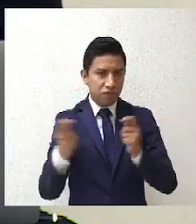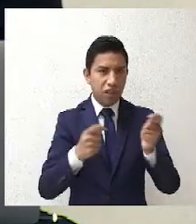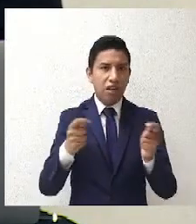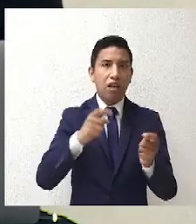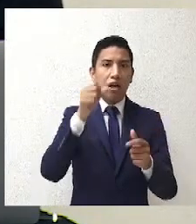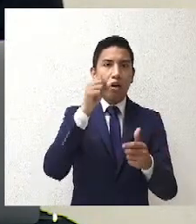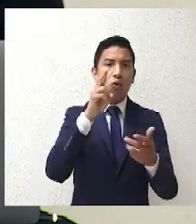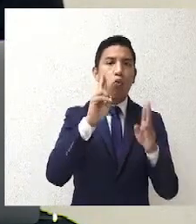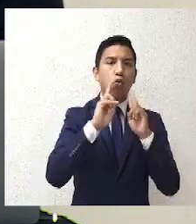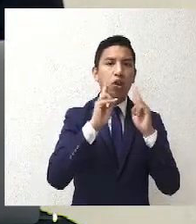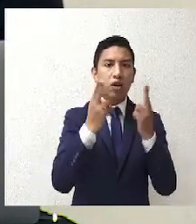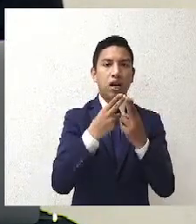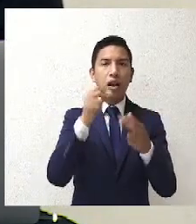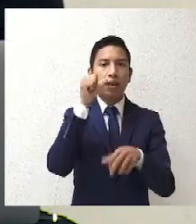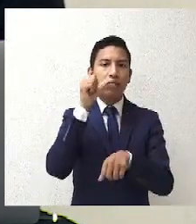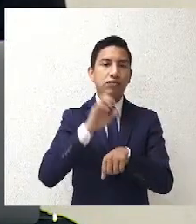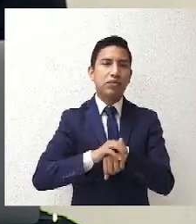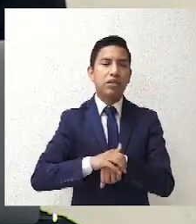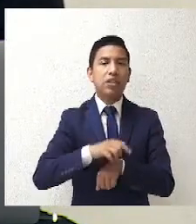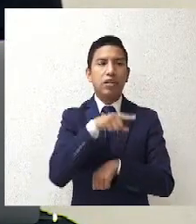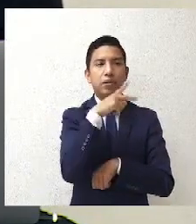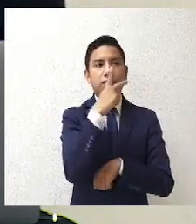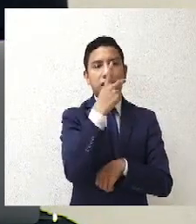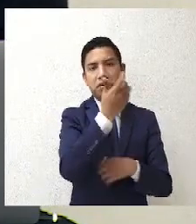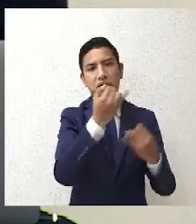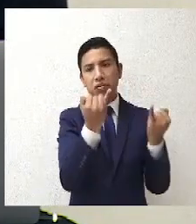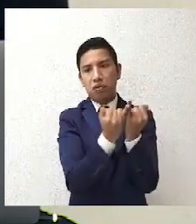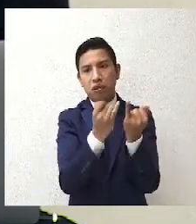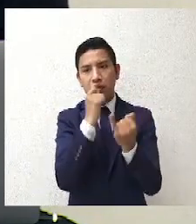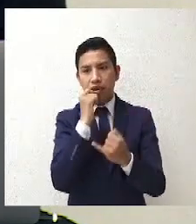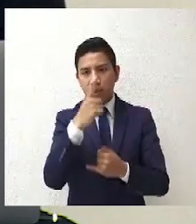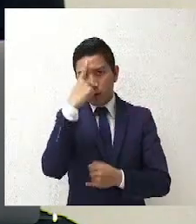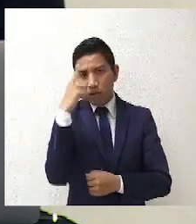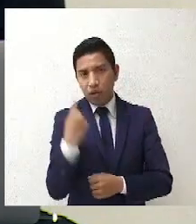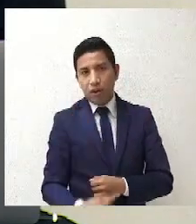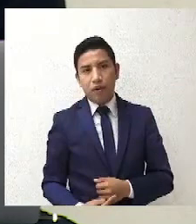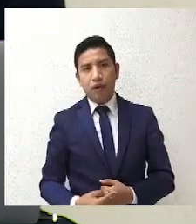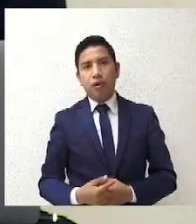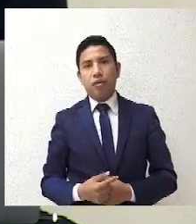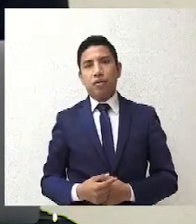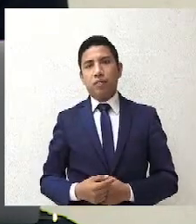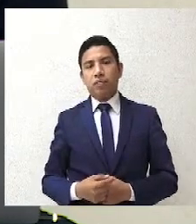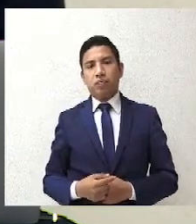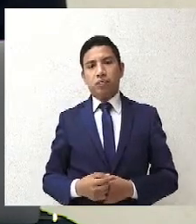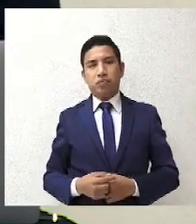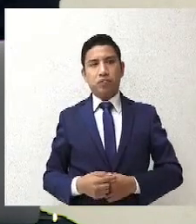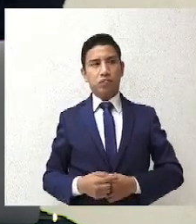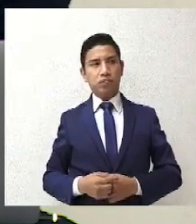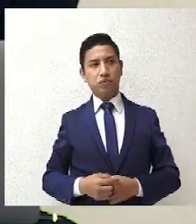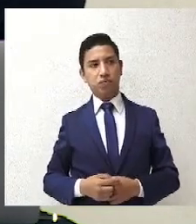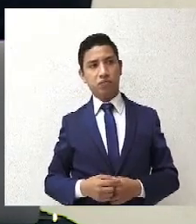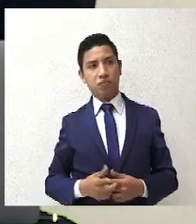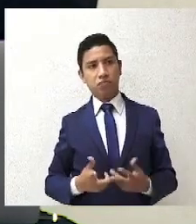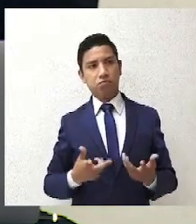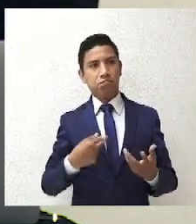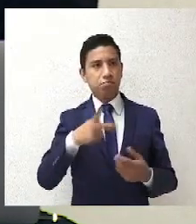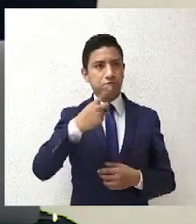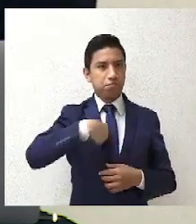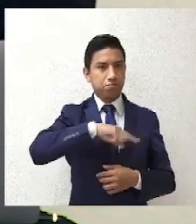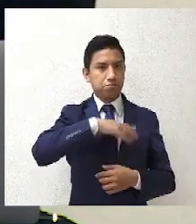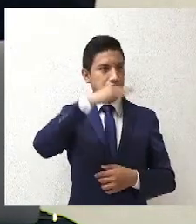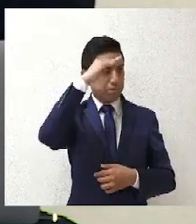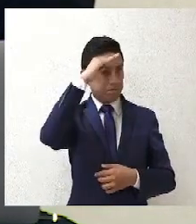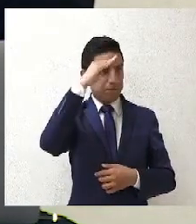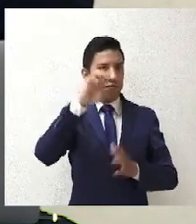tendrán que sujetarse? Me parece así de entrada, sin pensarlo mucho, que no es incompatible, ¿por qué? Pues los estados